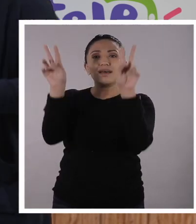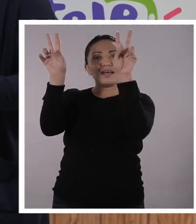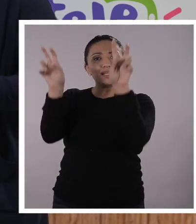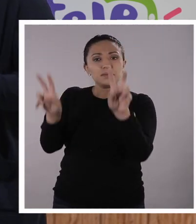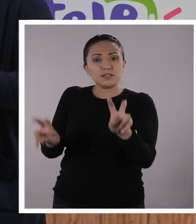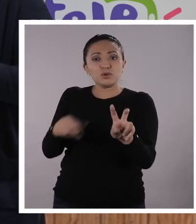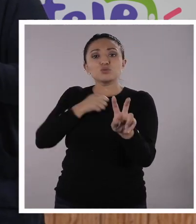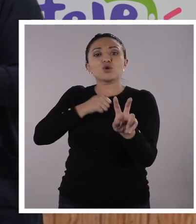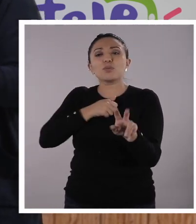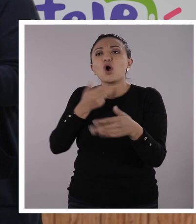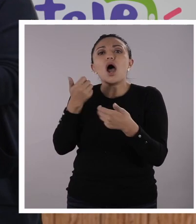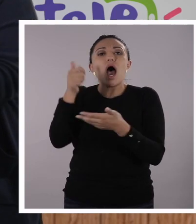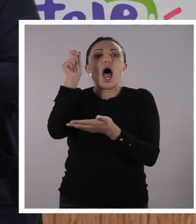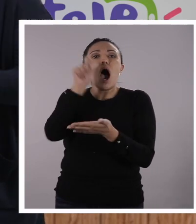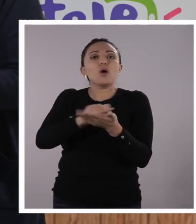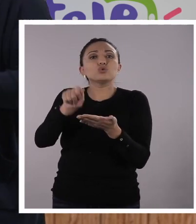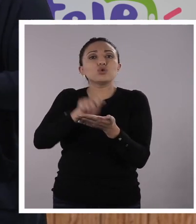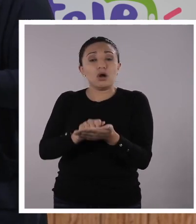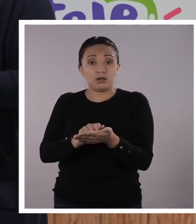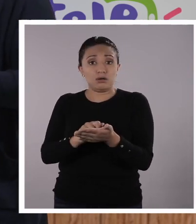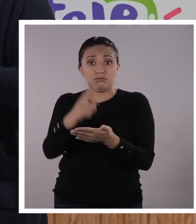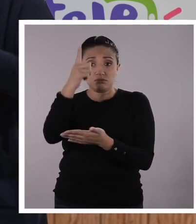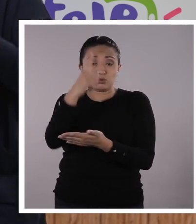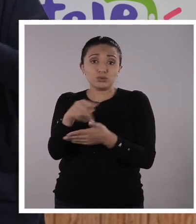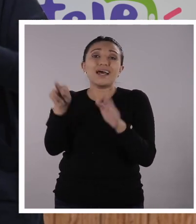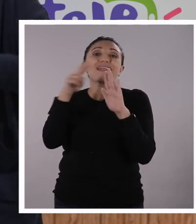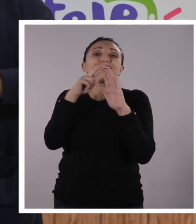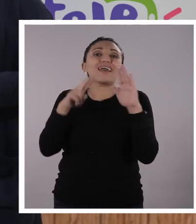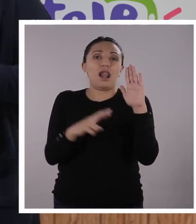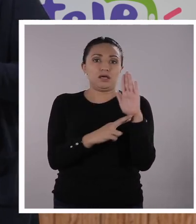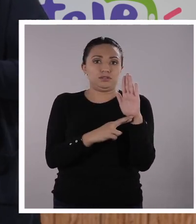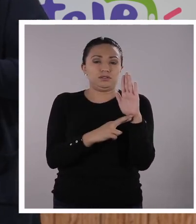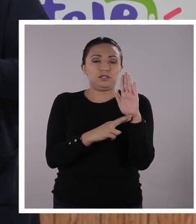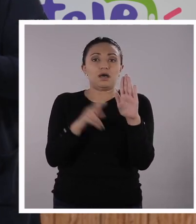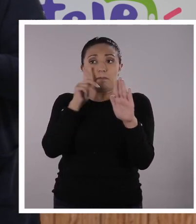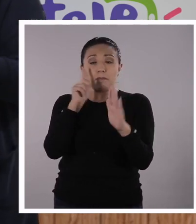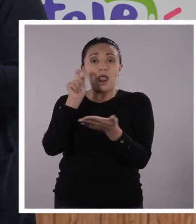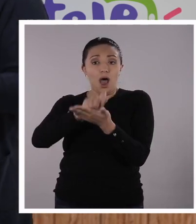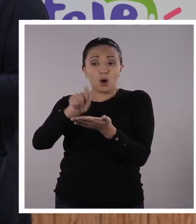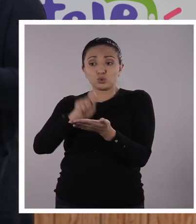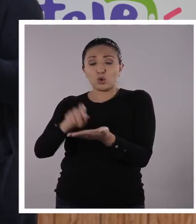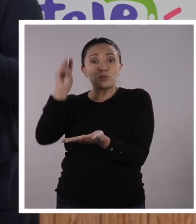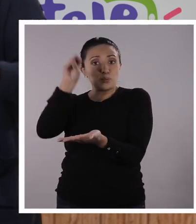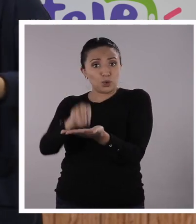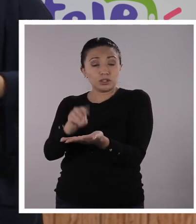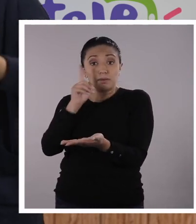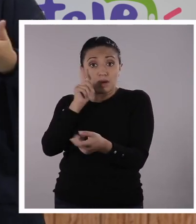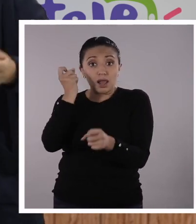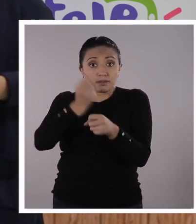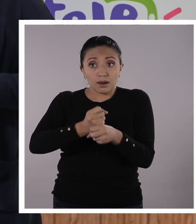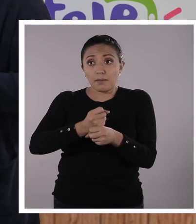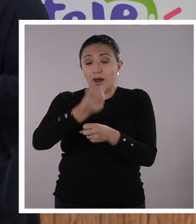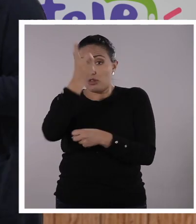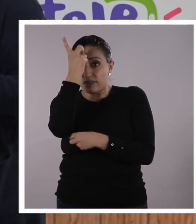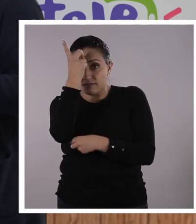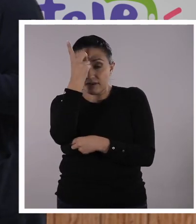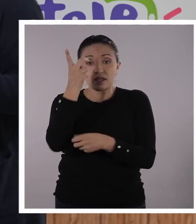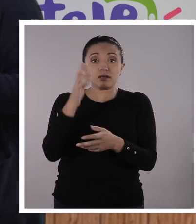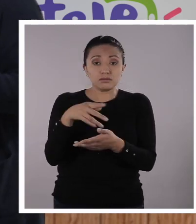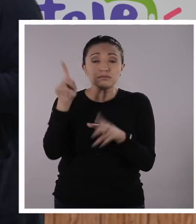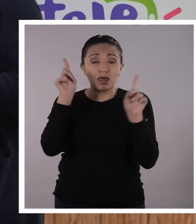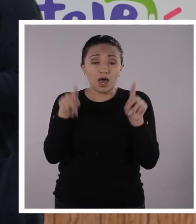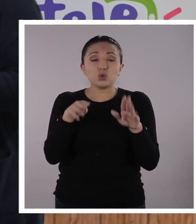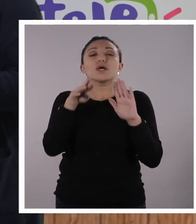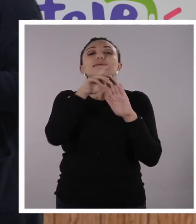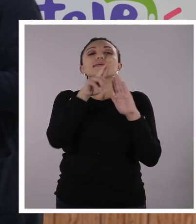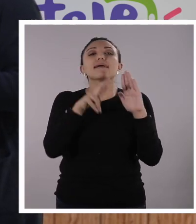Que existen y que podemos usar esta información para poder incluso hacer nuestras tareas, nuestros trabajos, nuestras investigaciones.